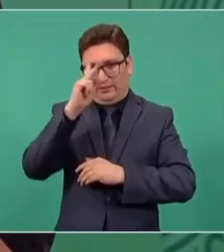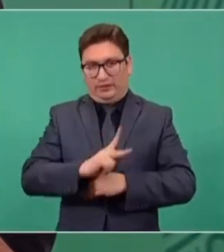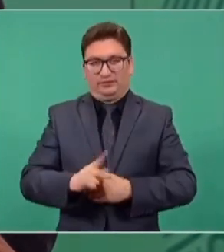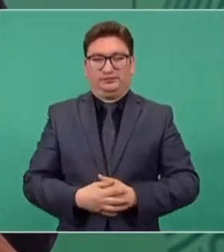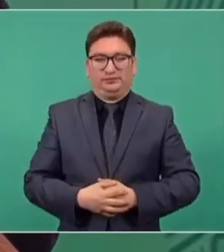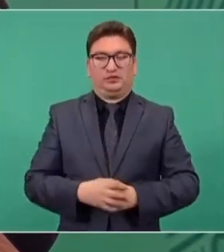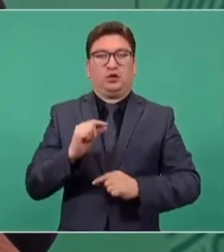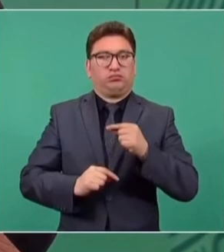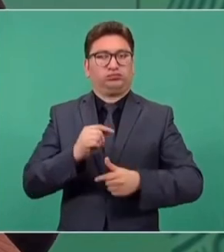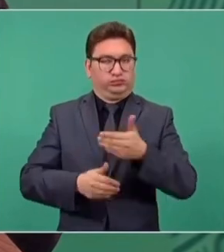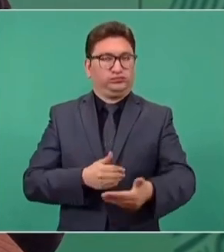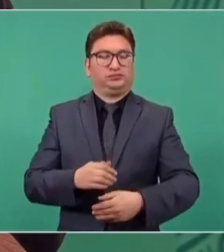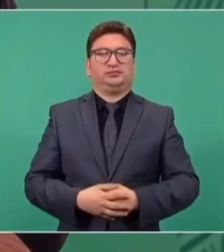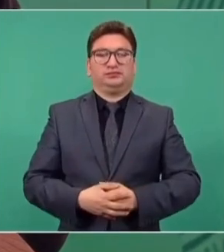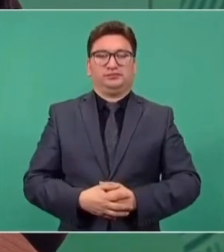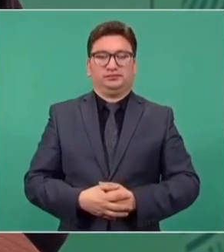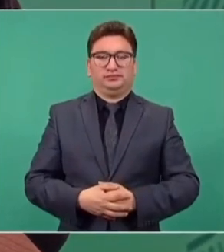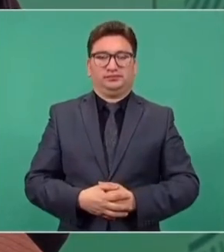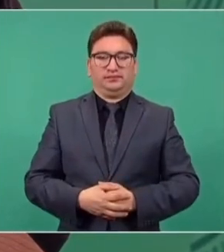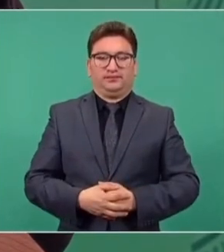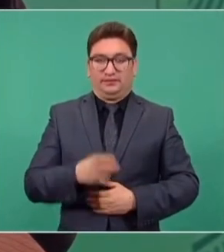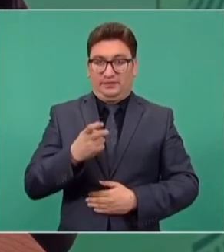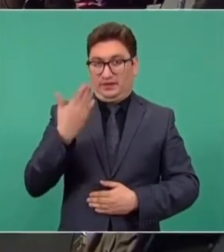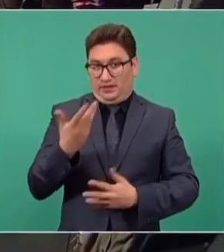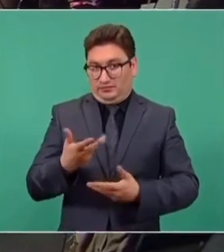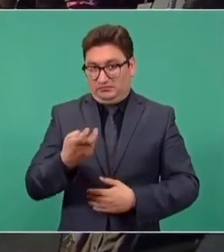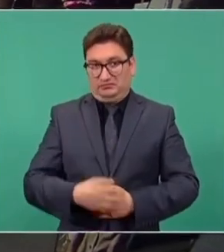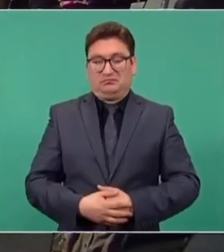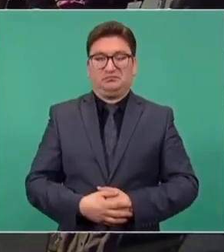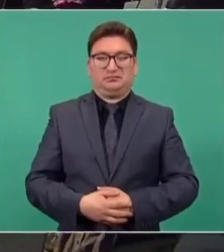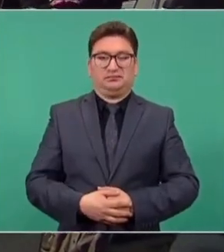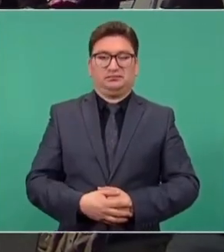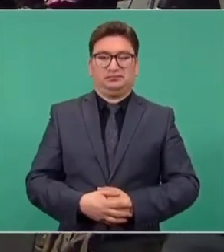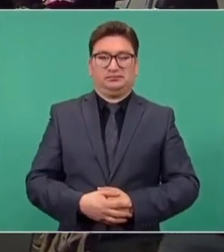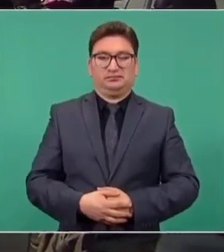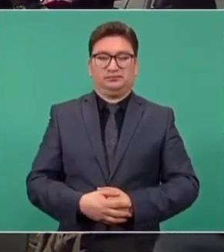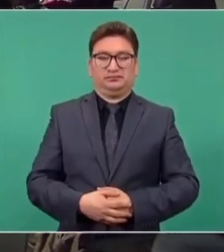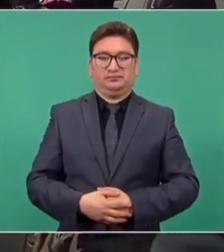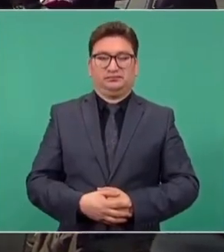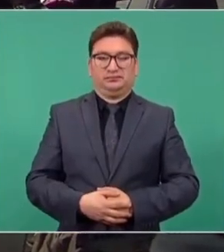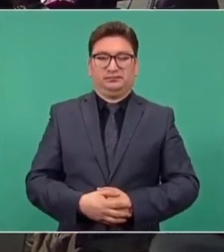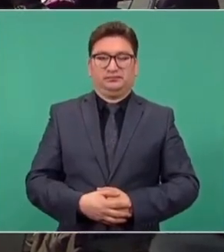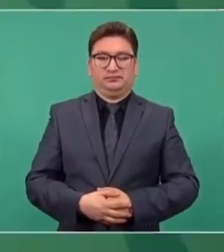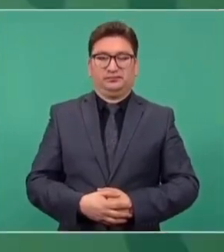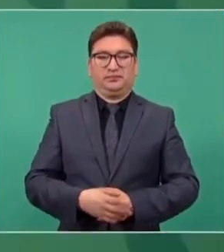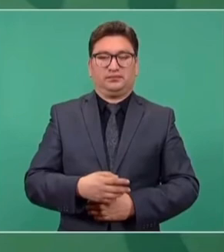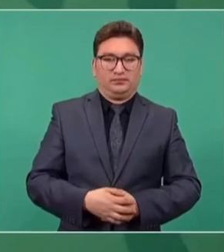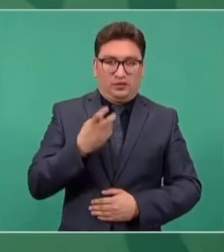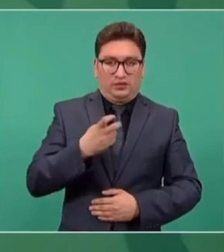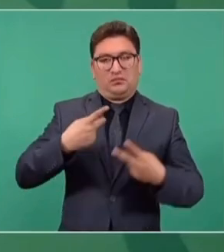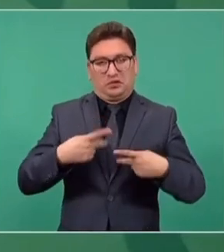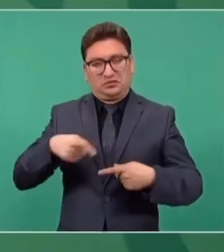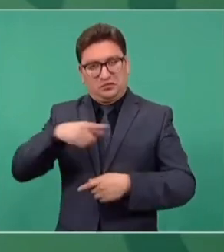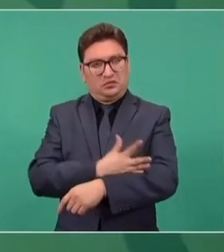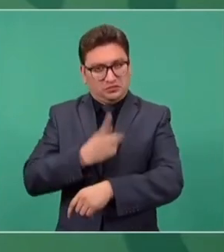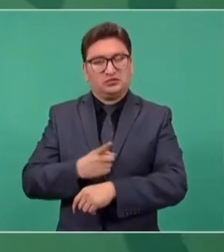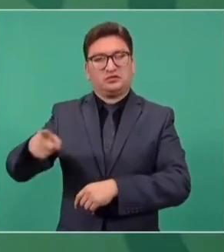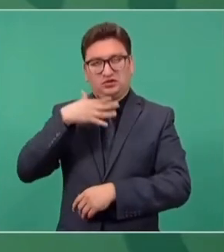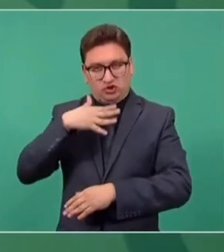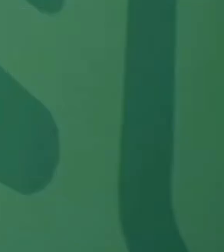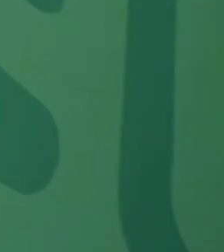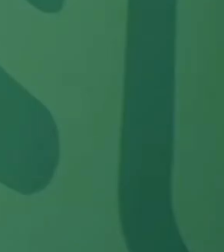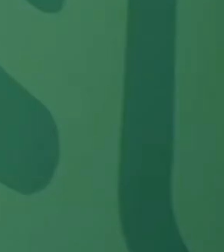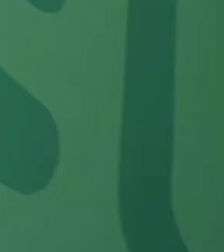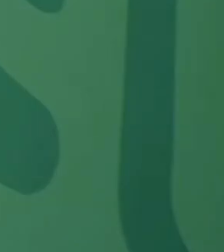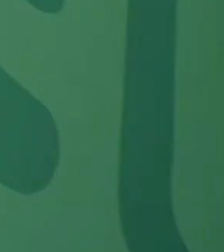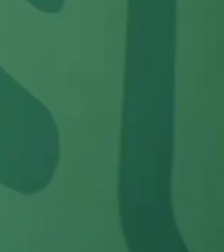progresivo. Así estábamos, así íbamos. Entonces, a ver, gente honesta, incorruptible,